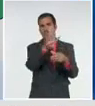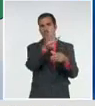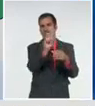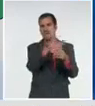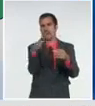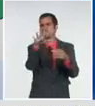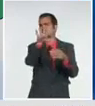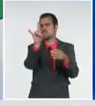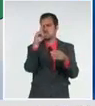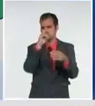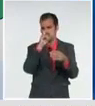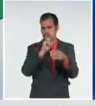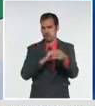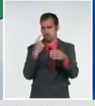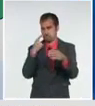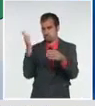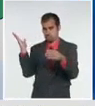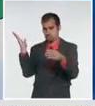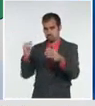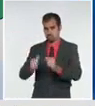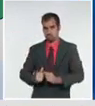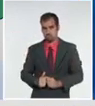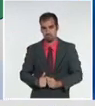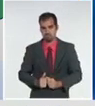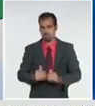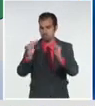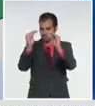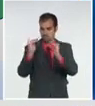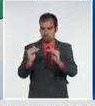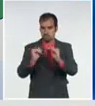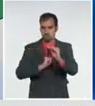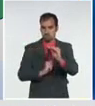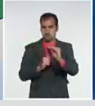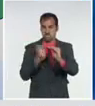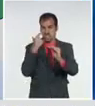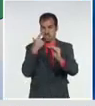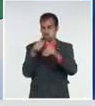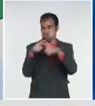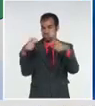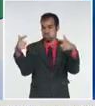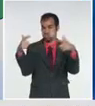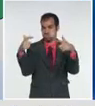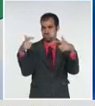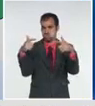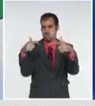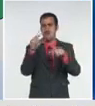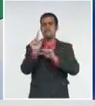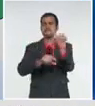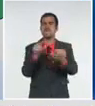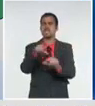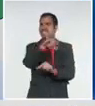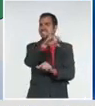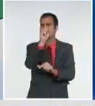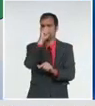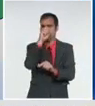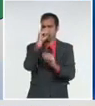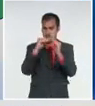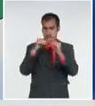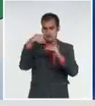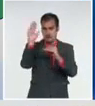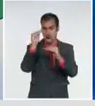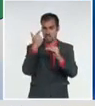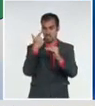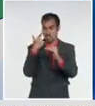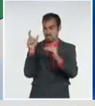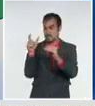363, y todavía alto el número de personas de 60 y